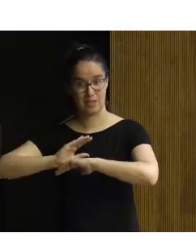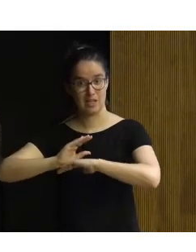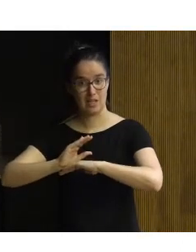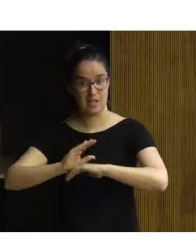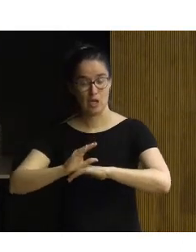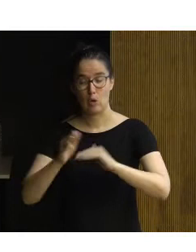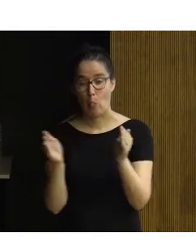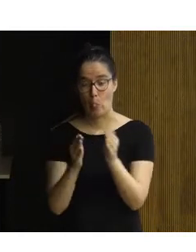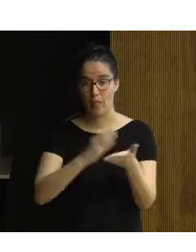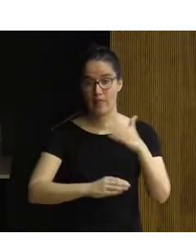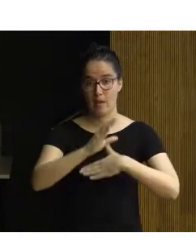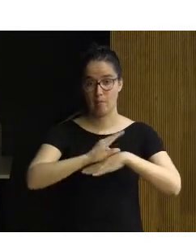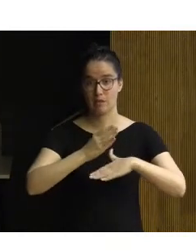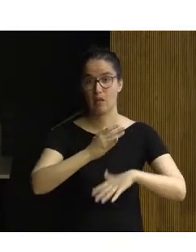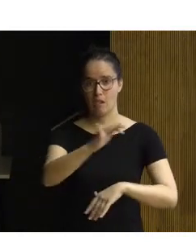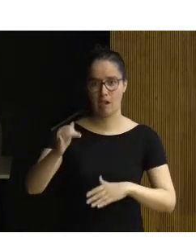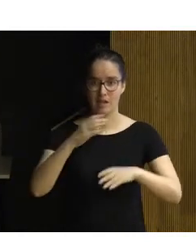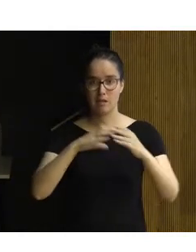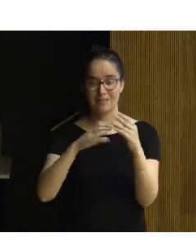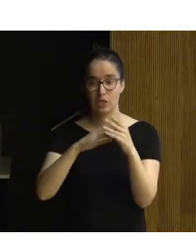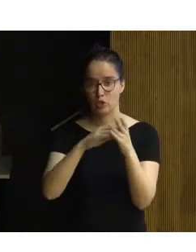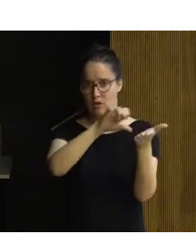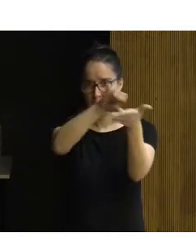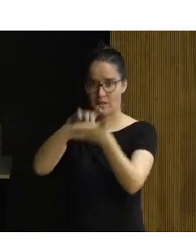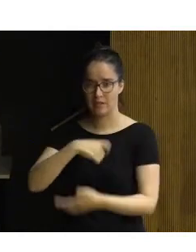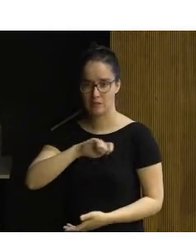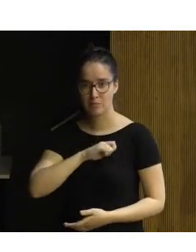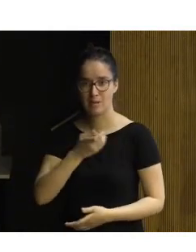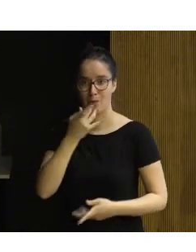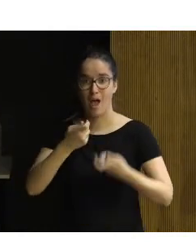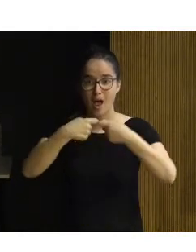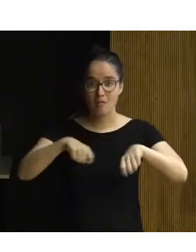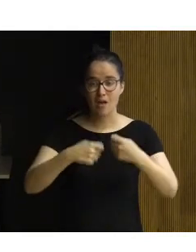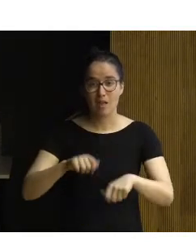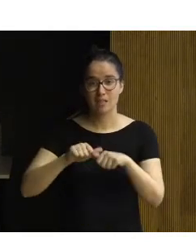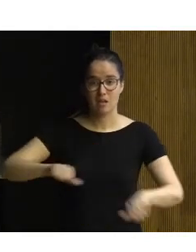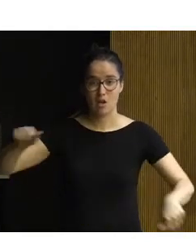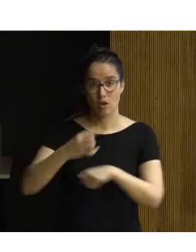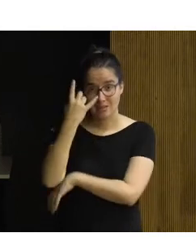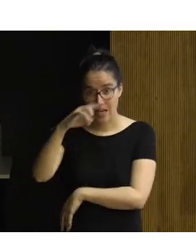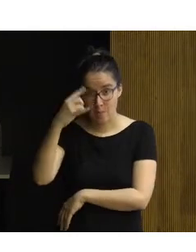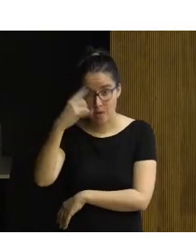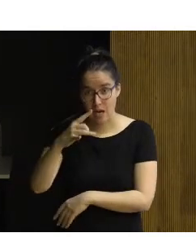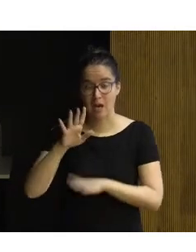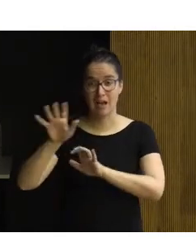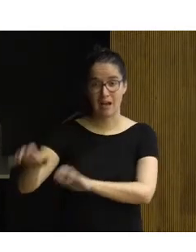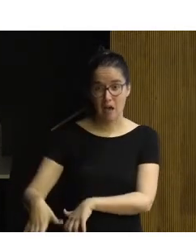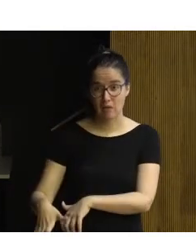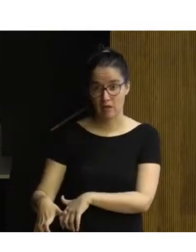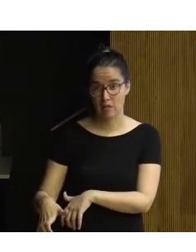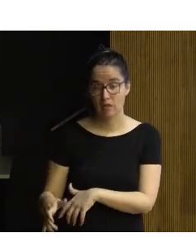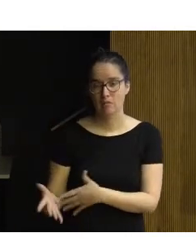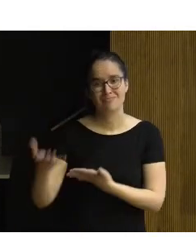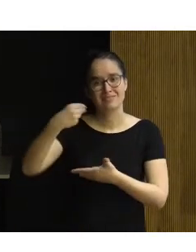pequeños CEAPAT que tiene inserso en distintas ciudades de España, en Albacete, en La Rioja, en Saramanca, en Cádiz, que están